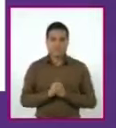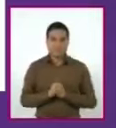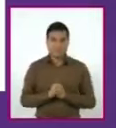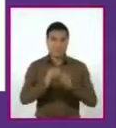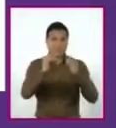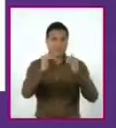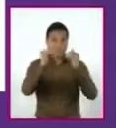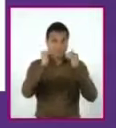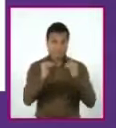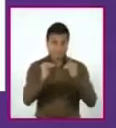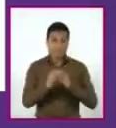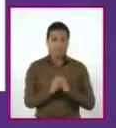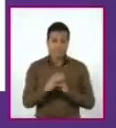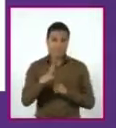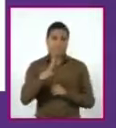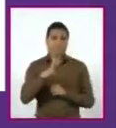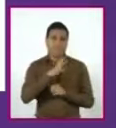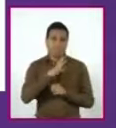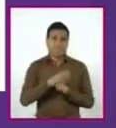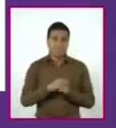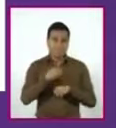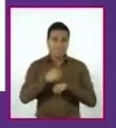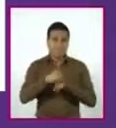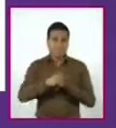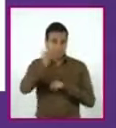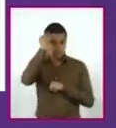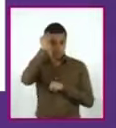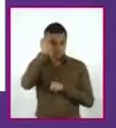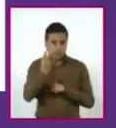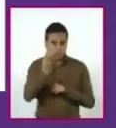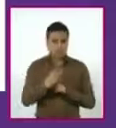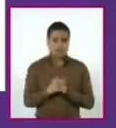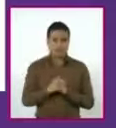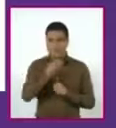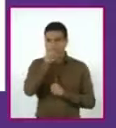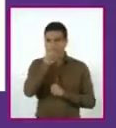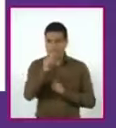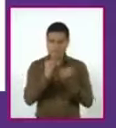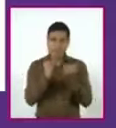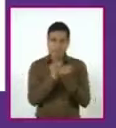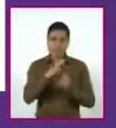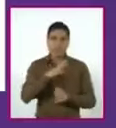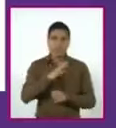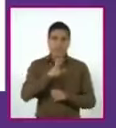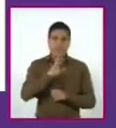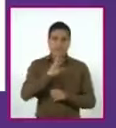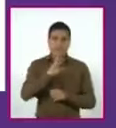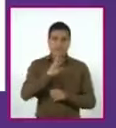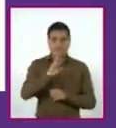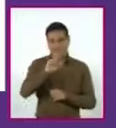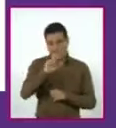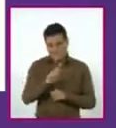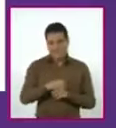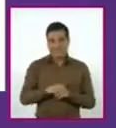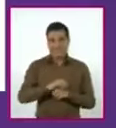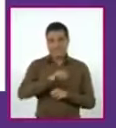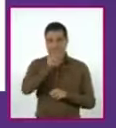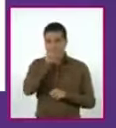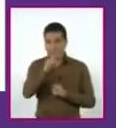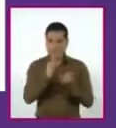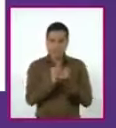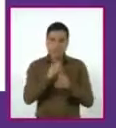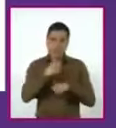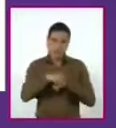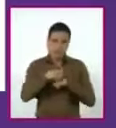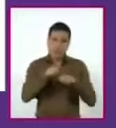cuarta expresión se tiene el término cuadrático, el término lineal y el término independiente. Y vemos que el